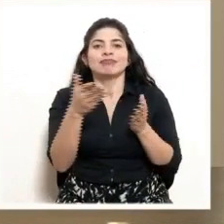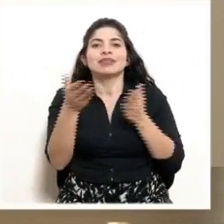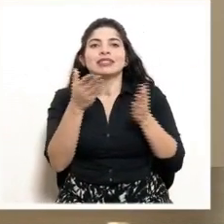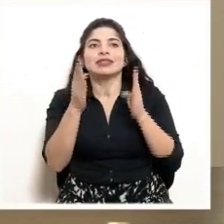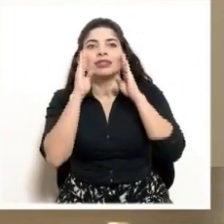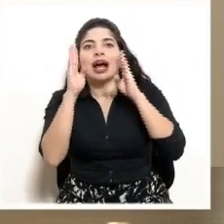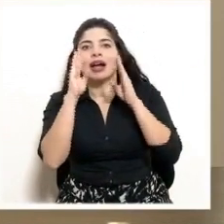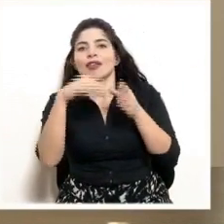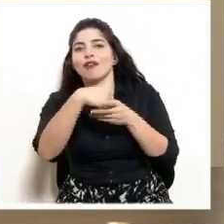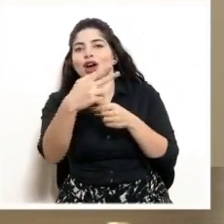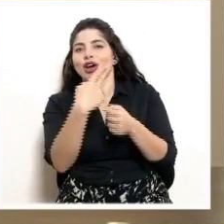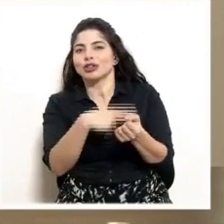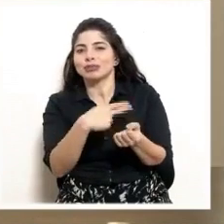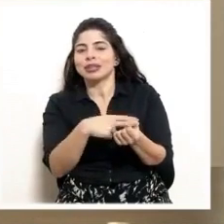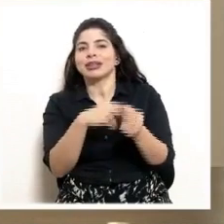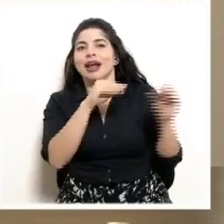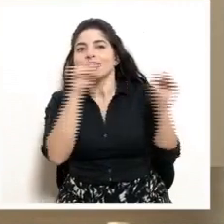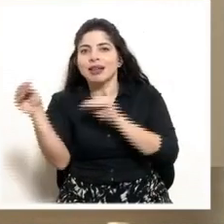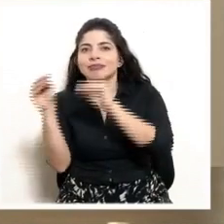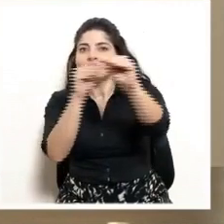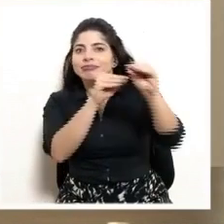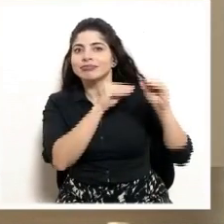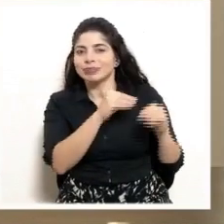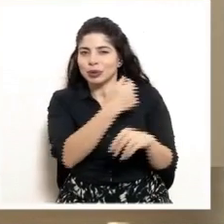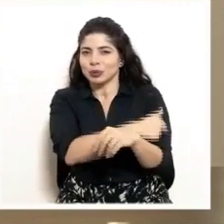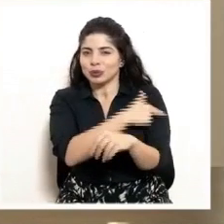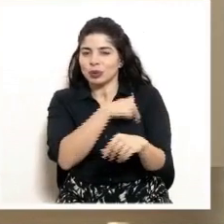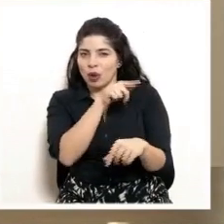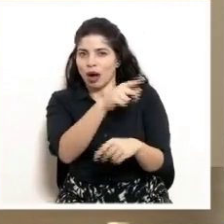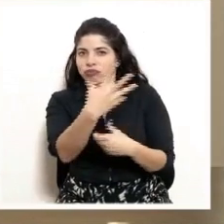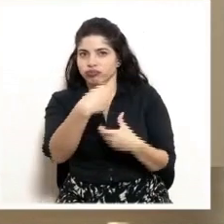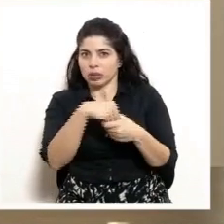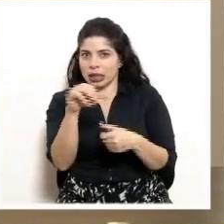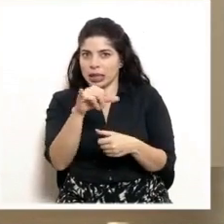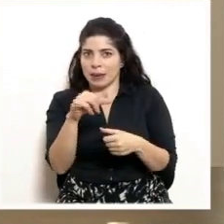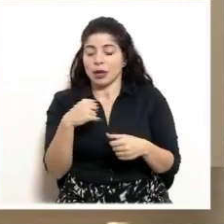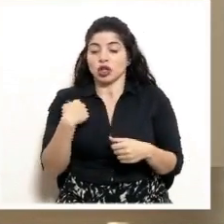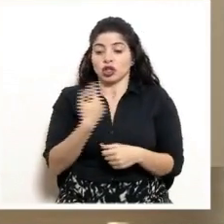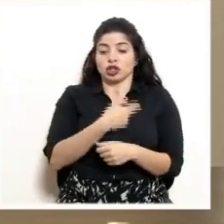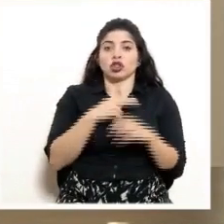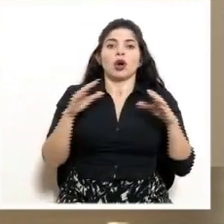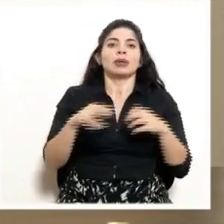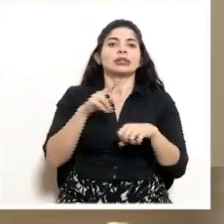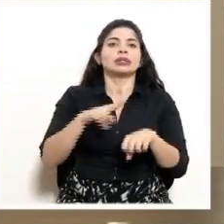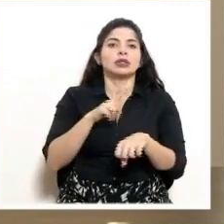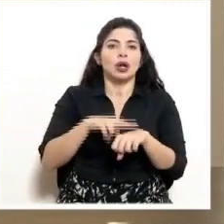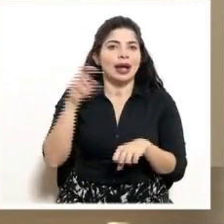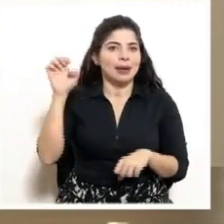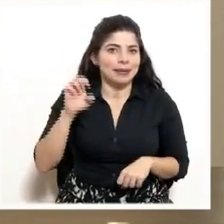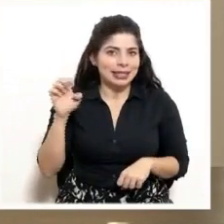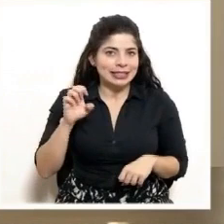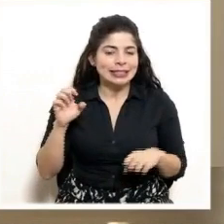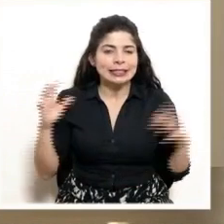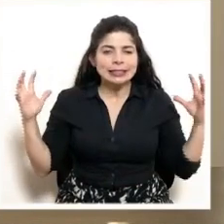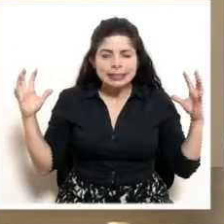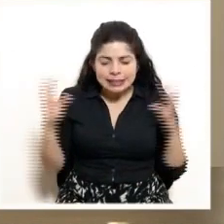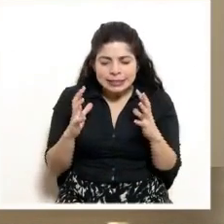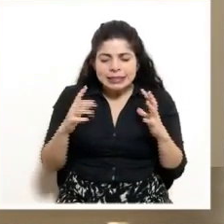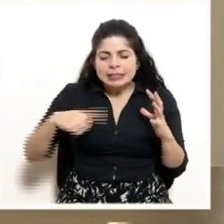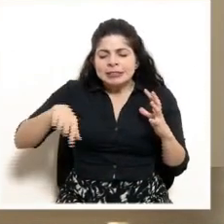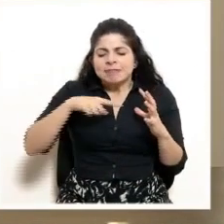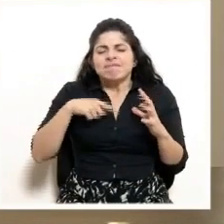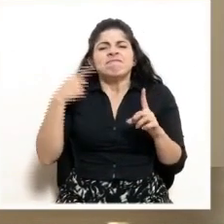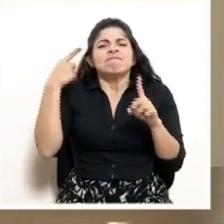de atención extrahospitalaria y traslados hacia centros hospitalarios, y nosotros como Comisión Nacional de Emergencias, para tratar